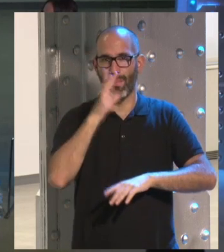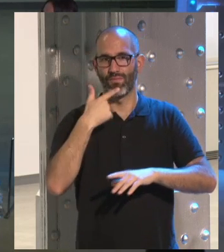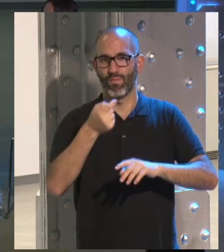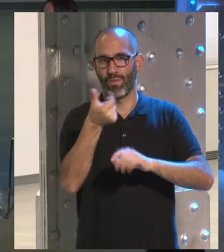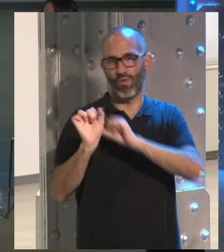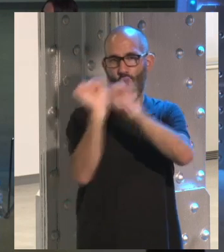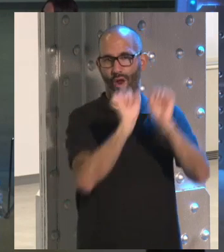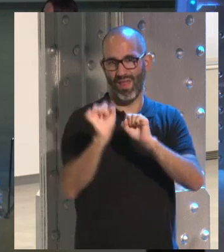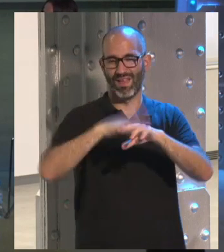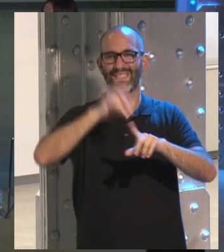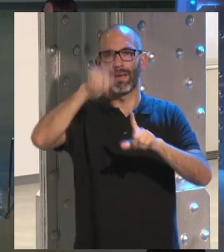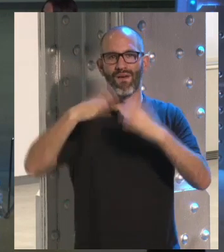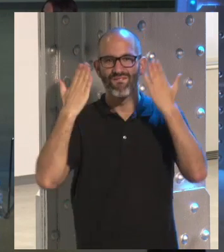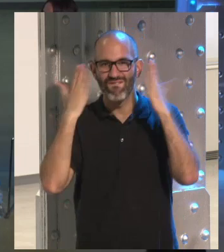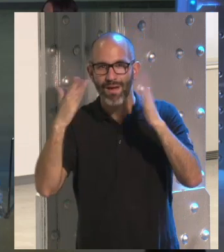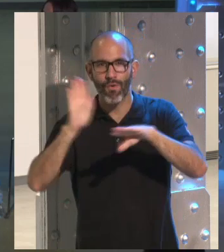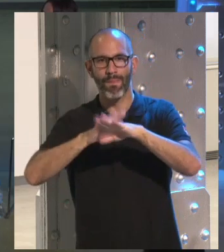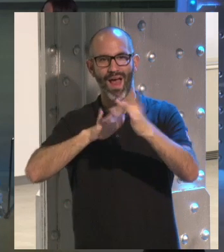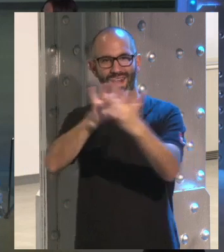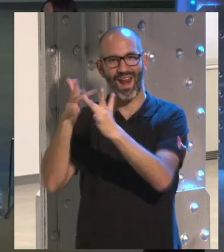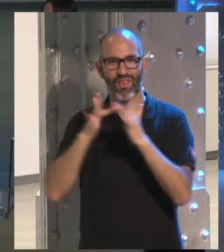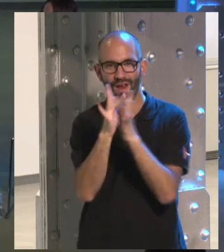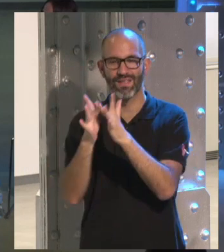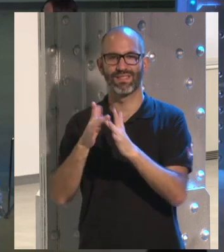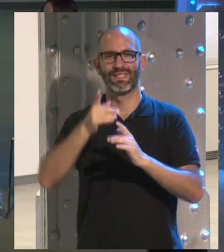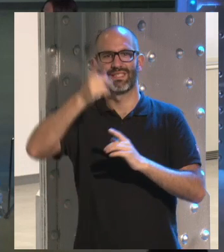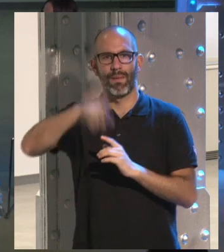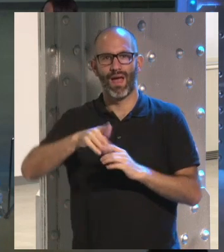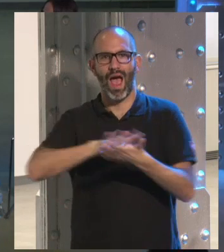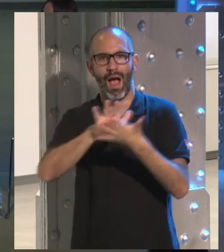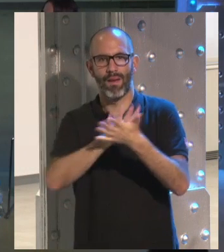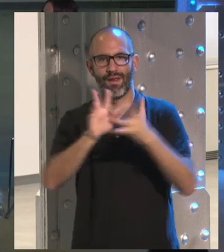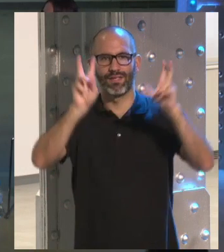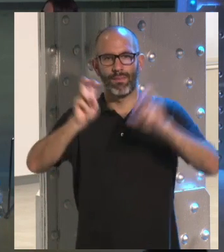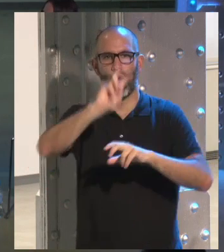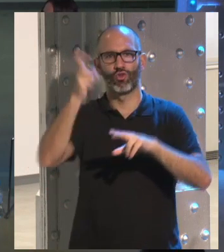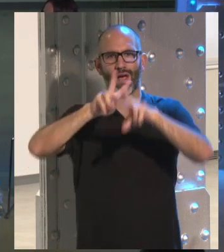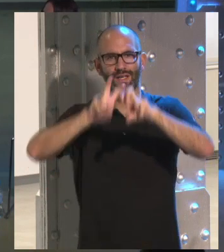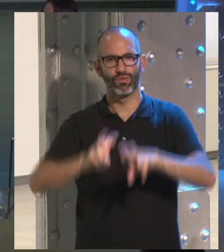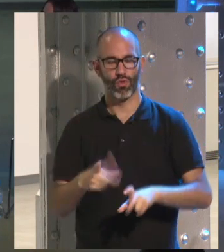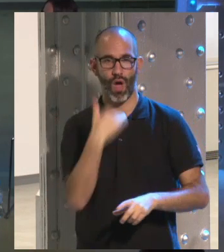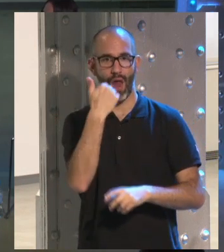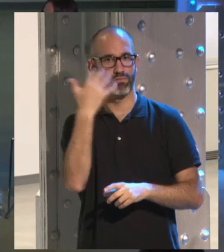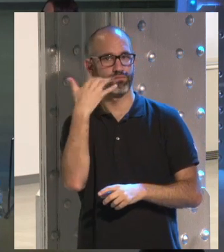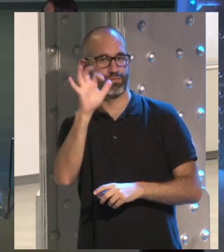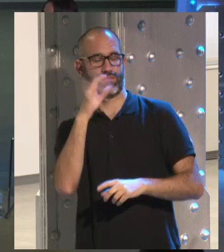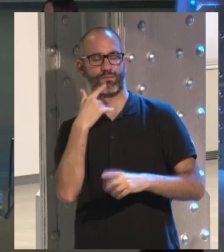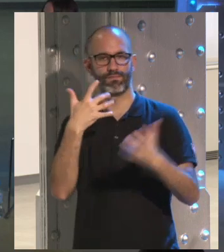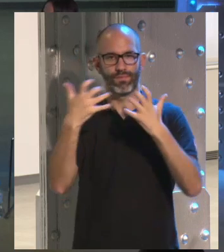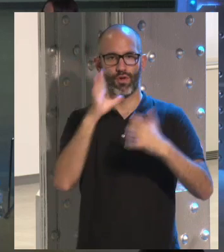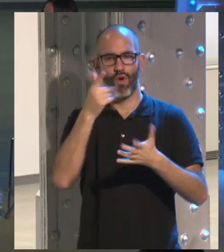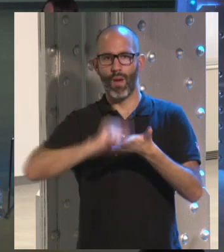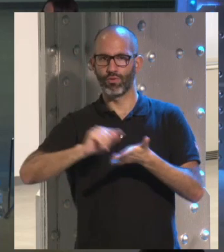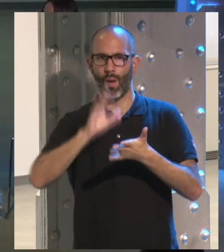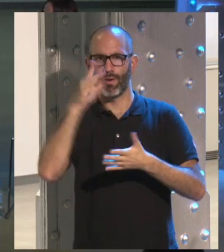coraza. Facebook, para relacionarse. Y también hablaremos de algunas cosas de este estudio, por ejemplo, que me ha llamado mucho la atención. Me lo apuntado aquí porque es